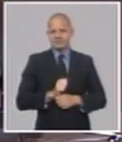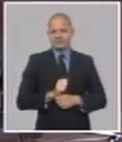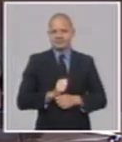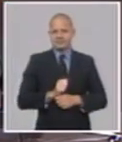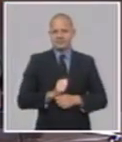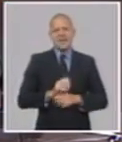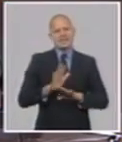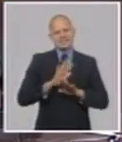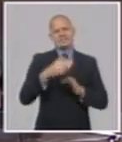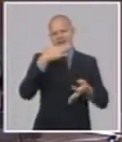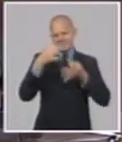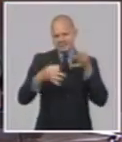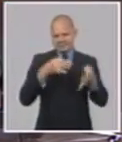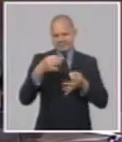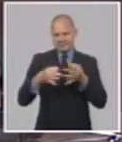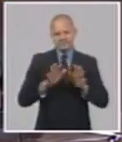estadounidense, a 24 pesos.